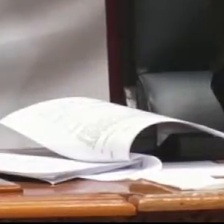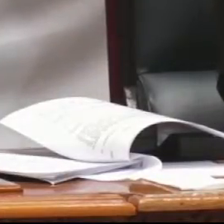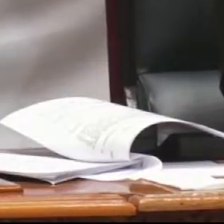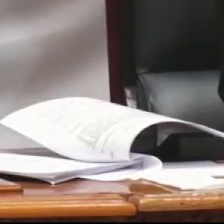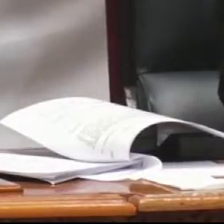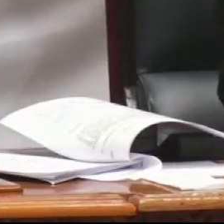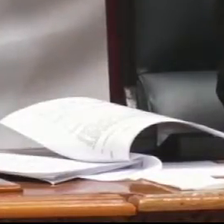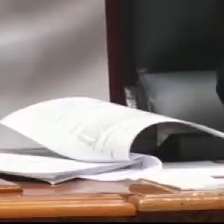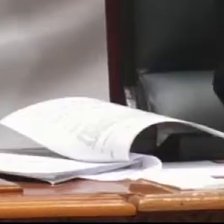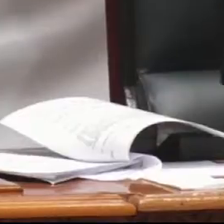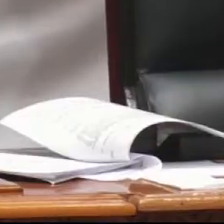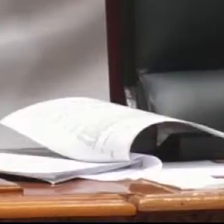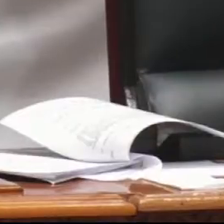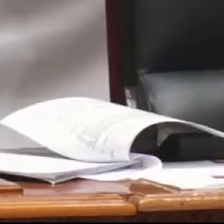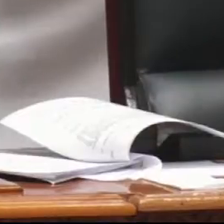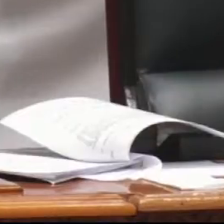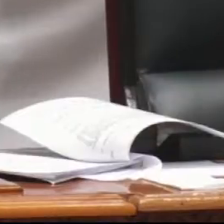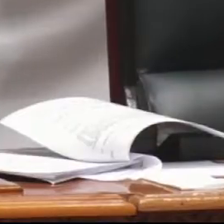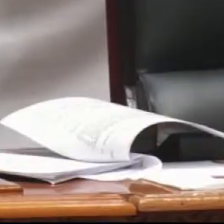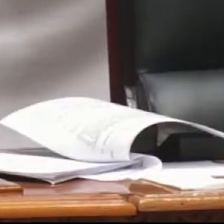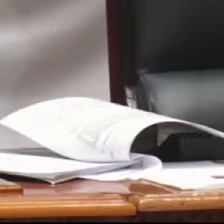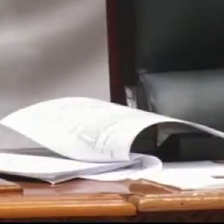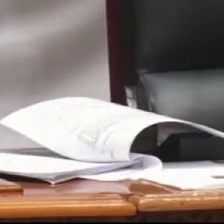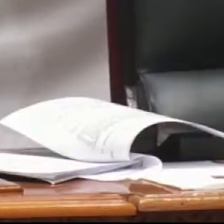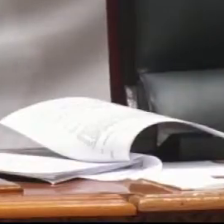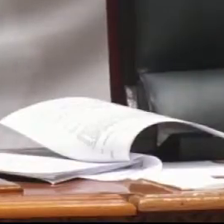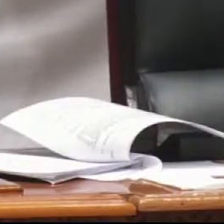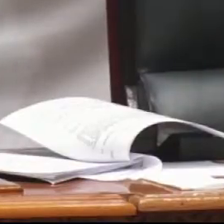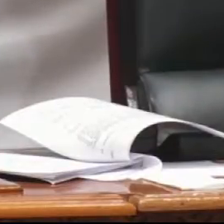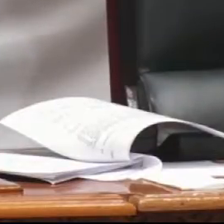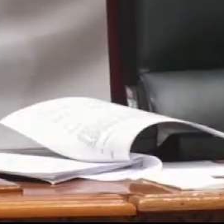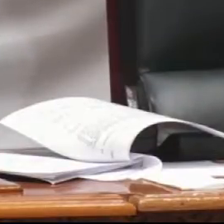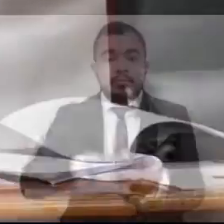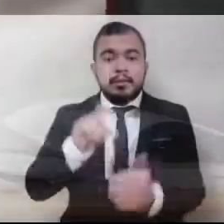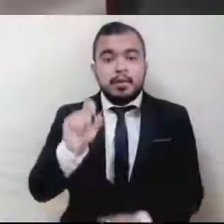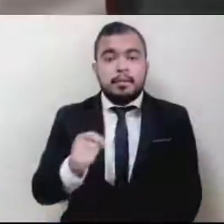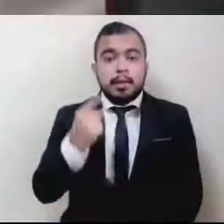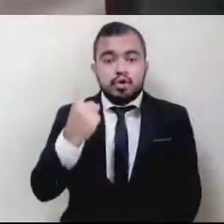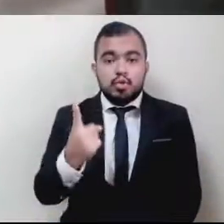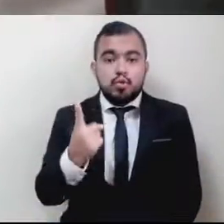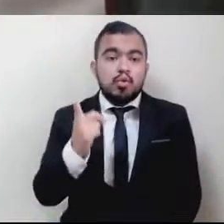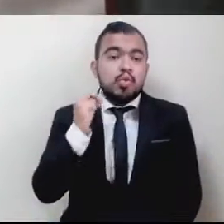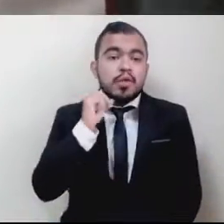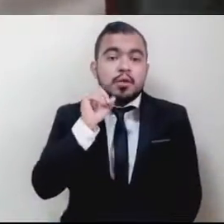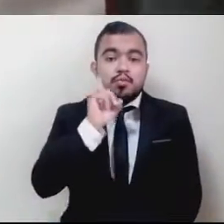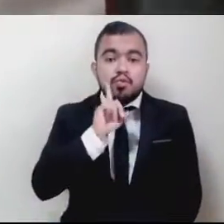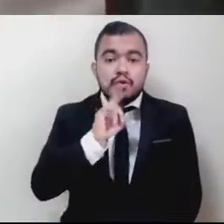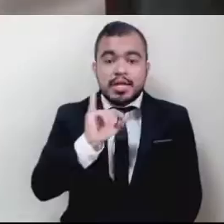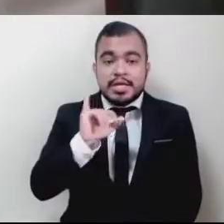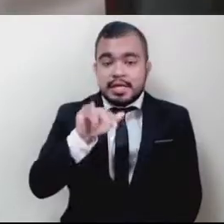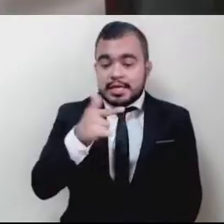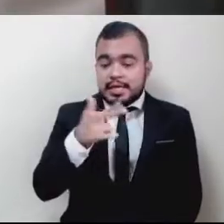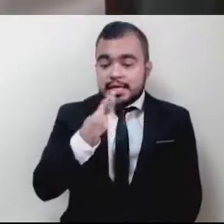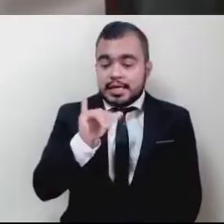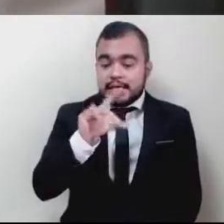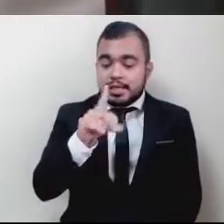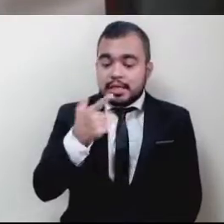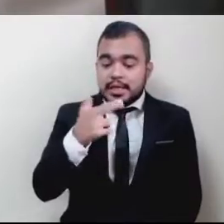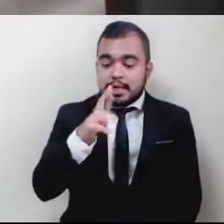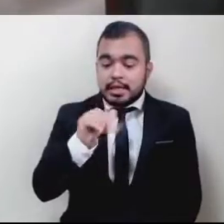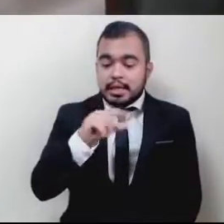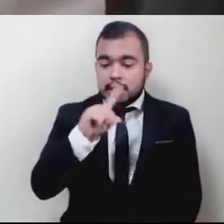-017-2021. Diputada Ingrid Krasopani Shemelensky Castro,